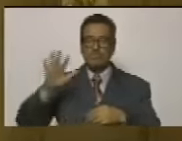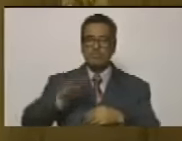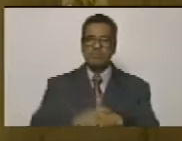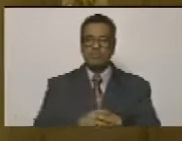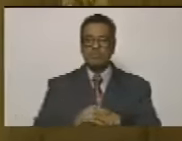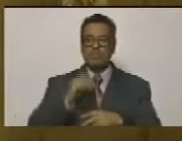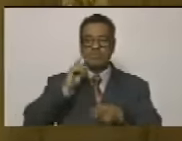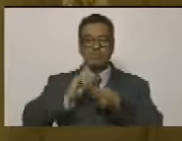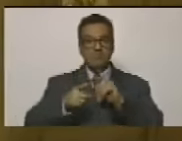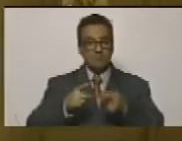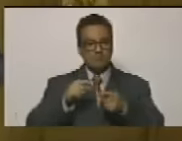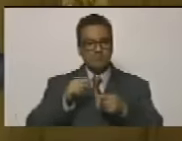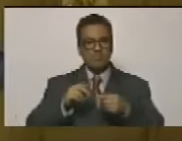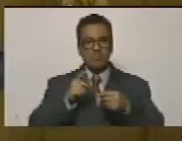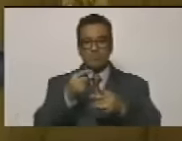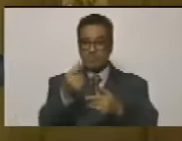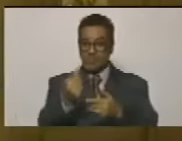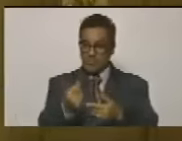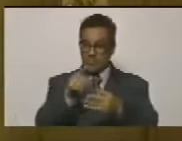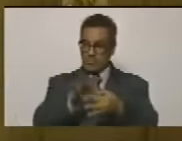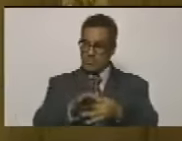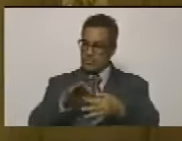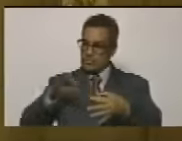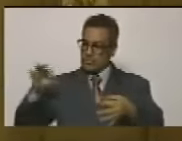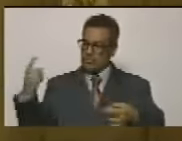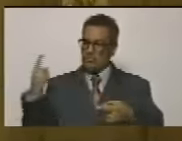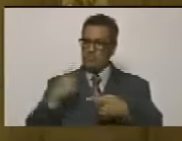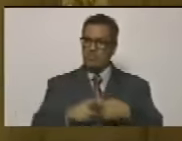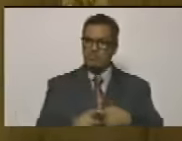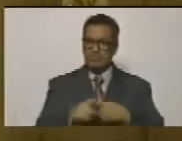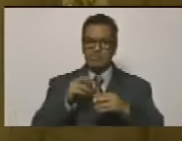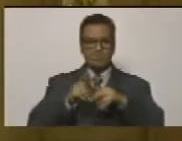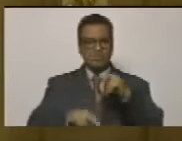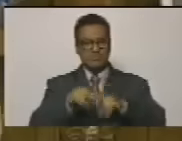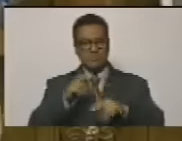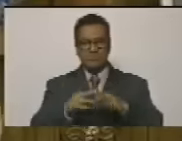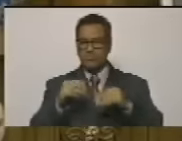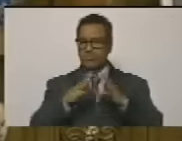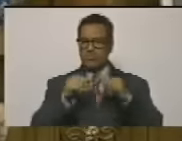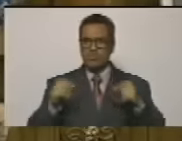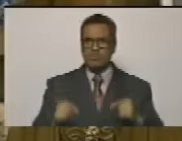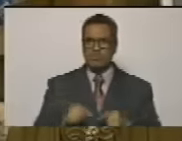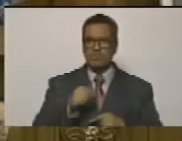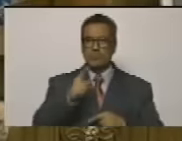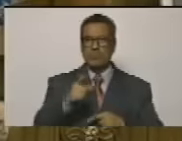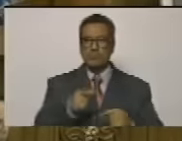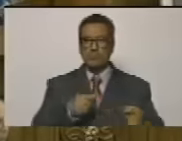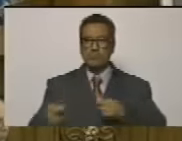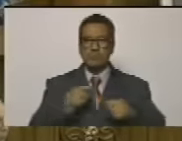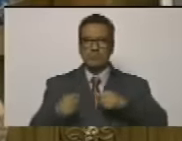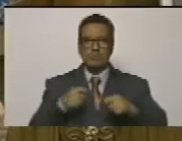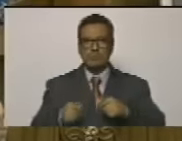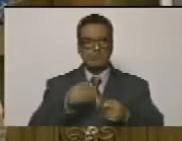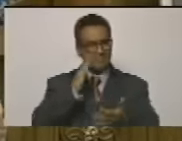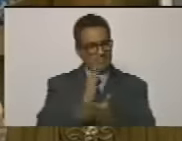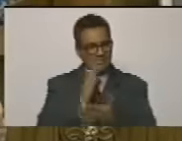con haberse llevado el dinero físico y luego haber generado toda una acción permanente de guerra